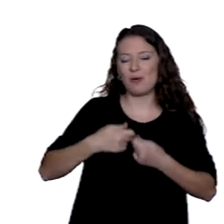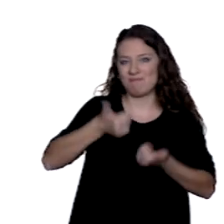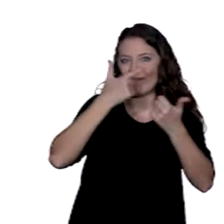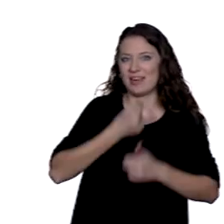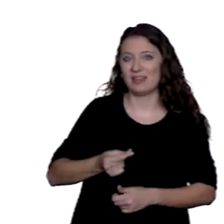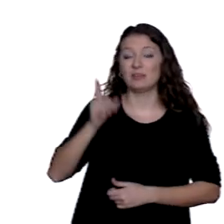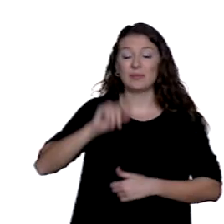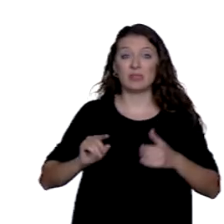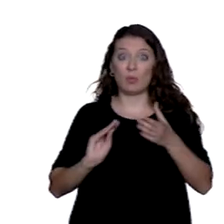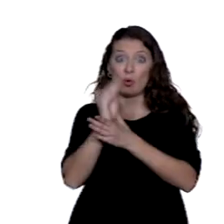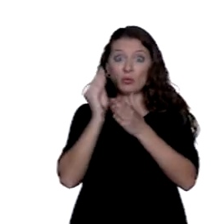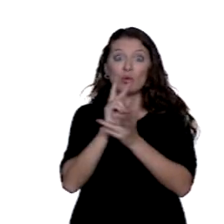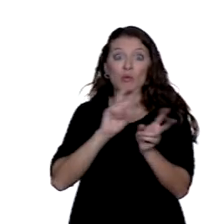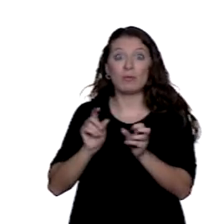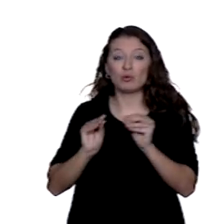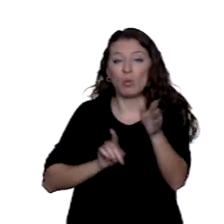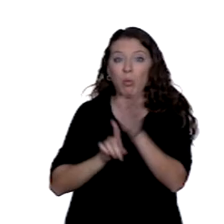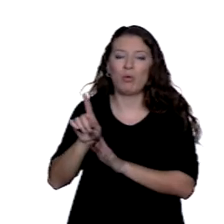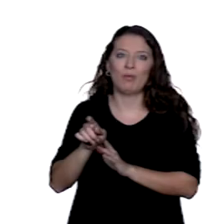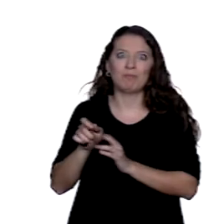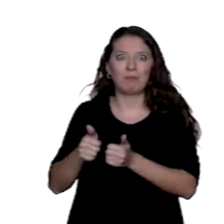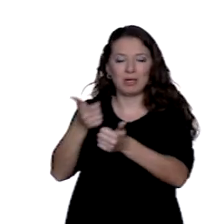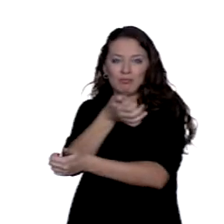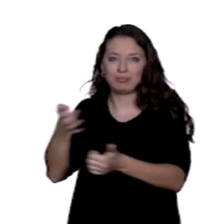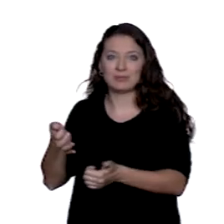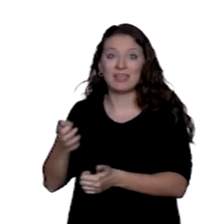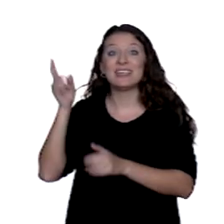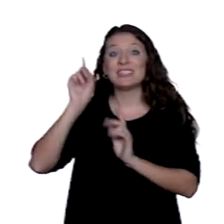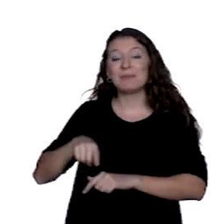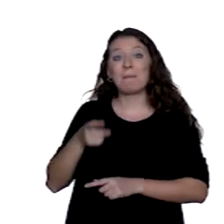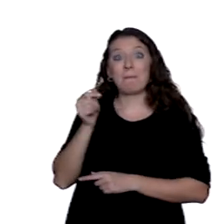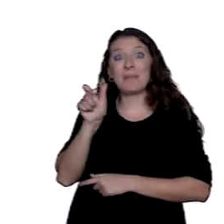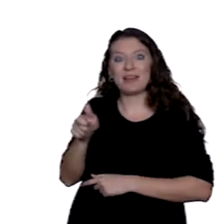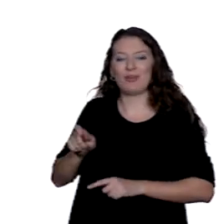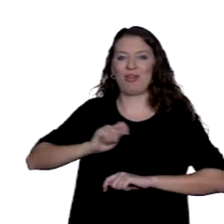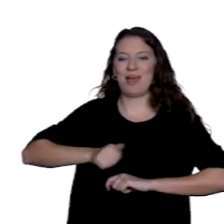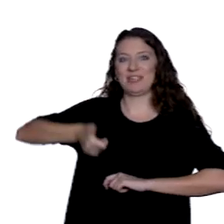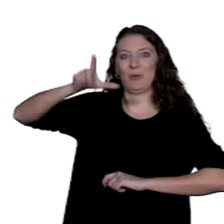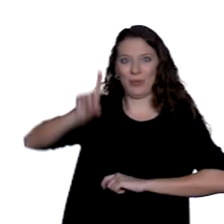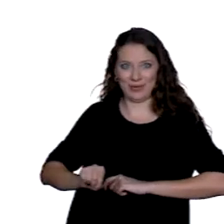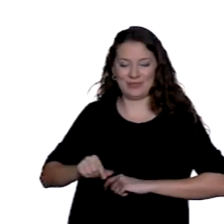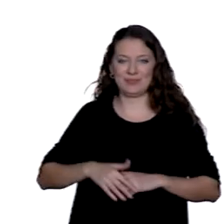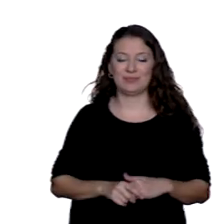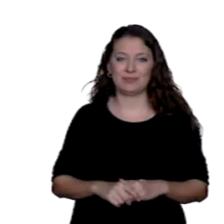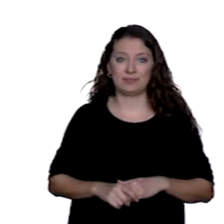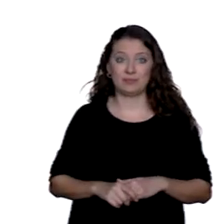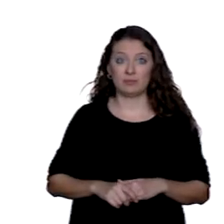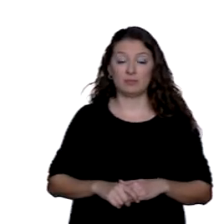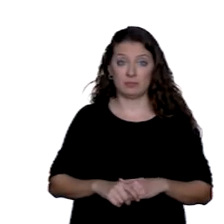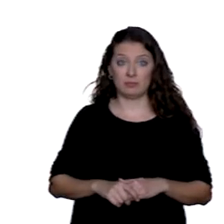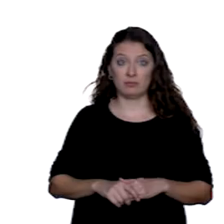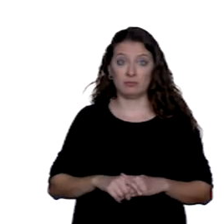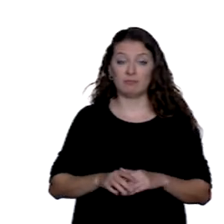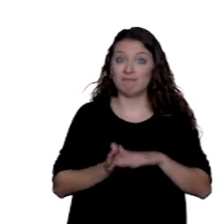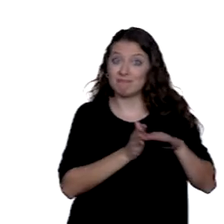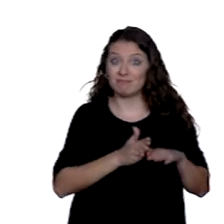de nuevos productos y además les permite bajar los precios. A los consumidores, además de la